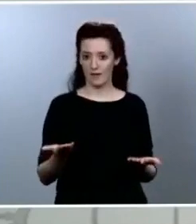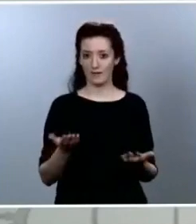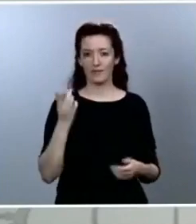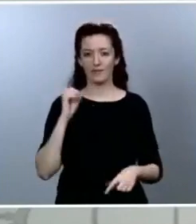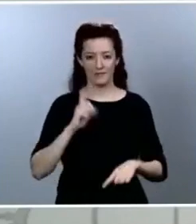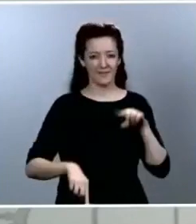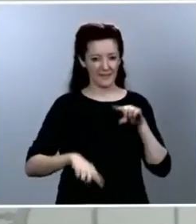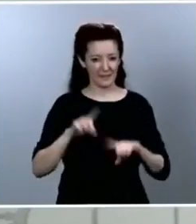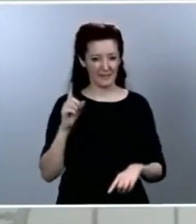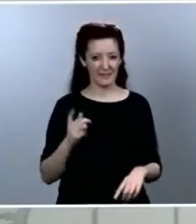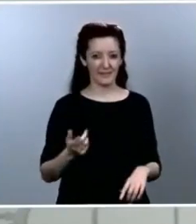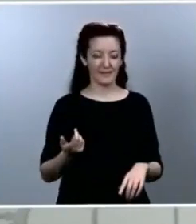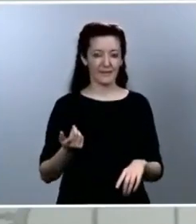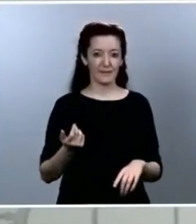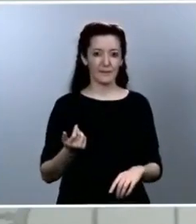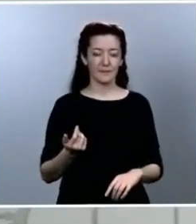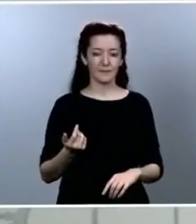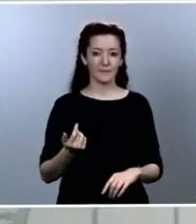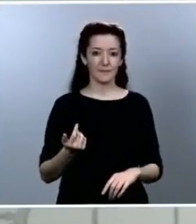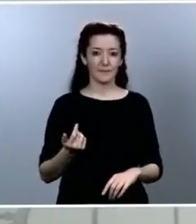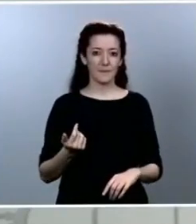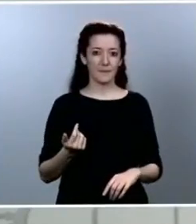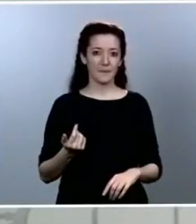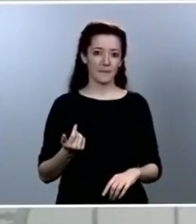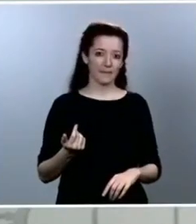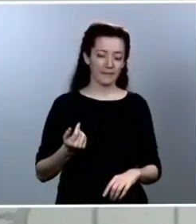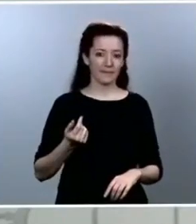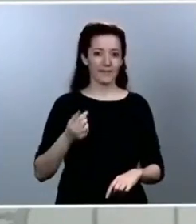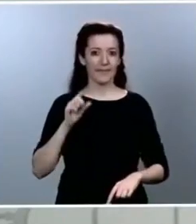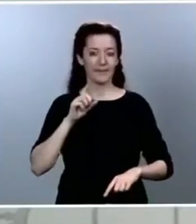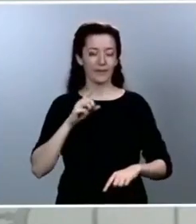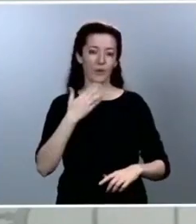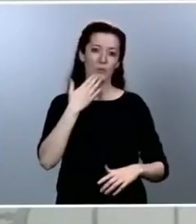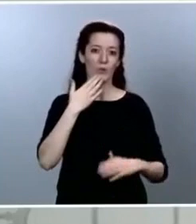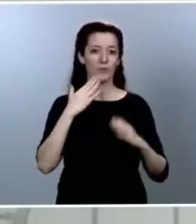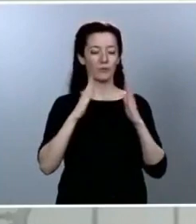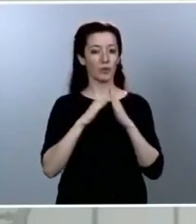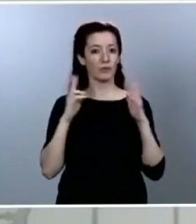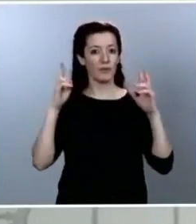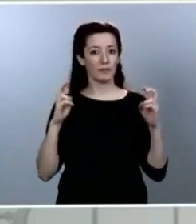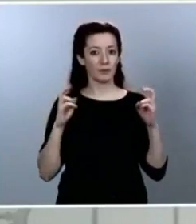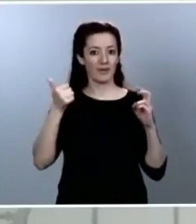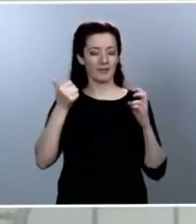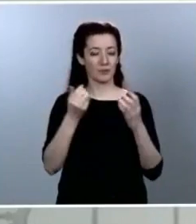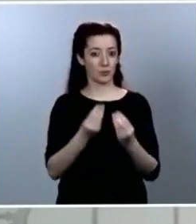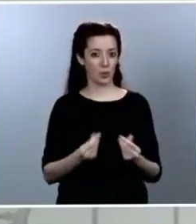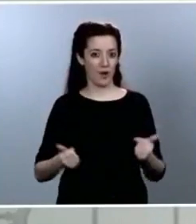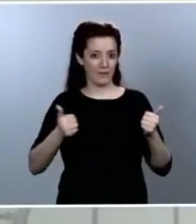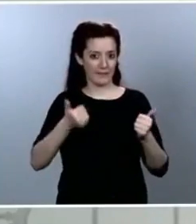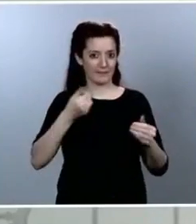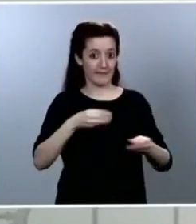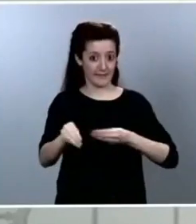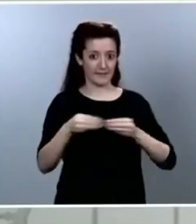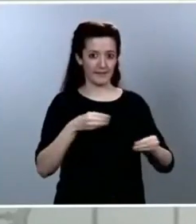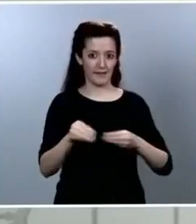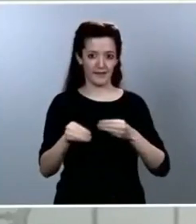a una menor exigencia de confinamiento. Pero, insisto, es importante tener esto en mente.